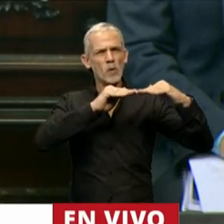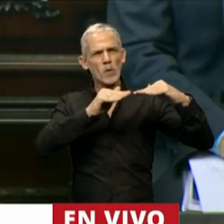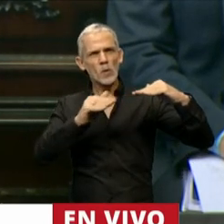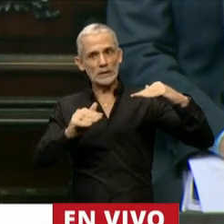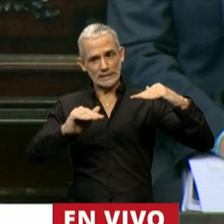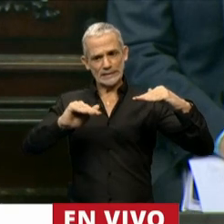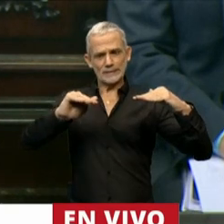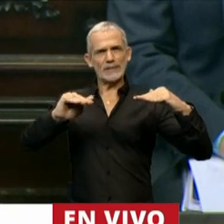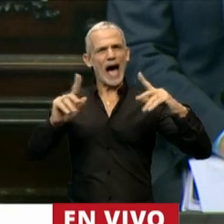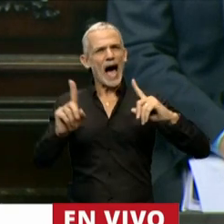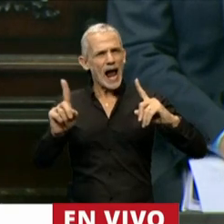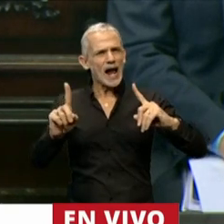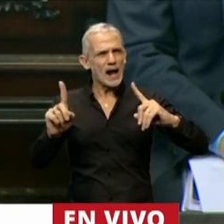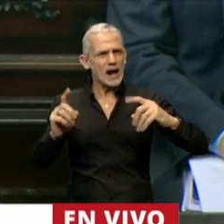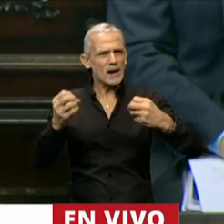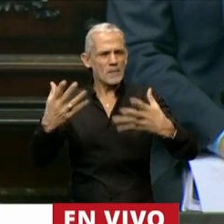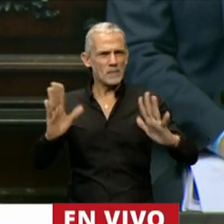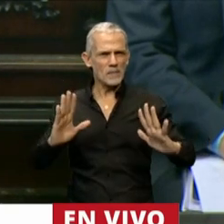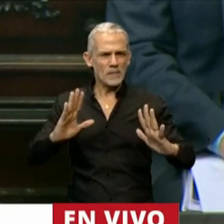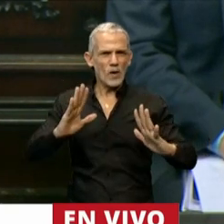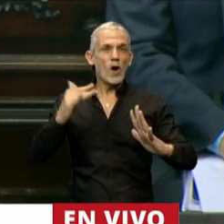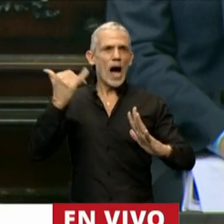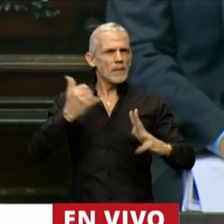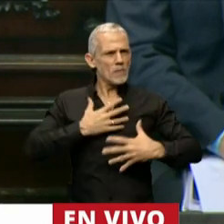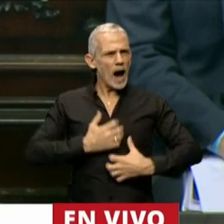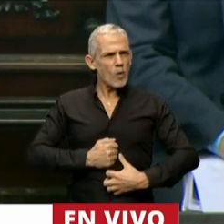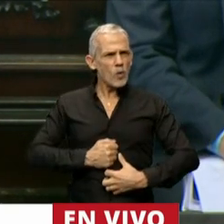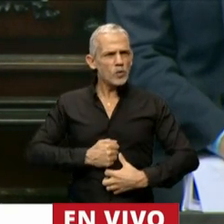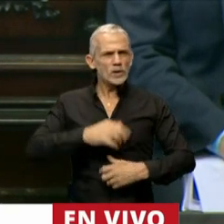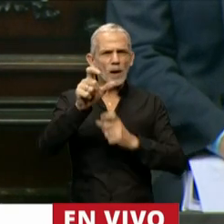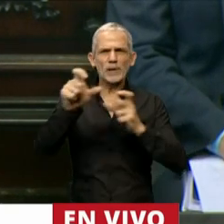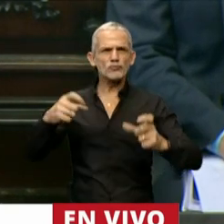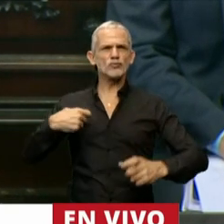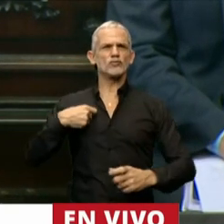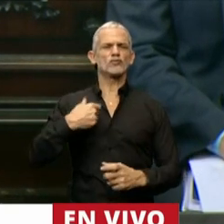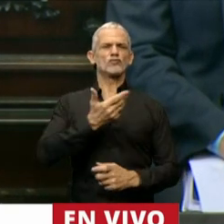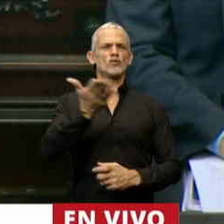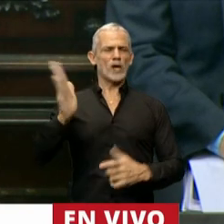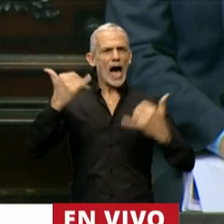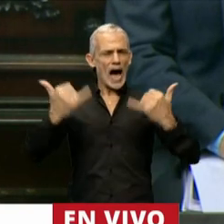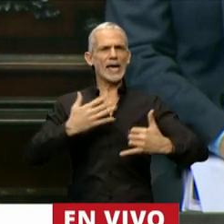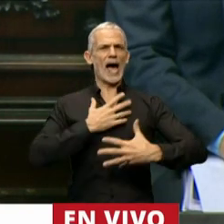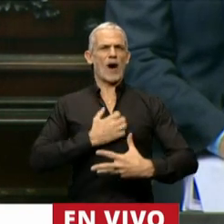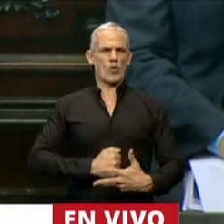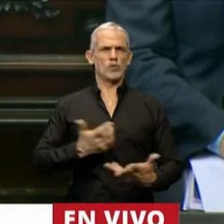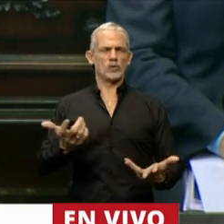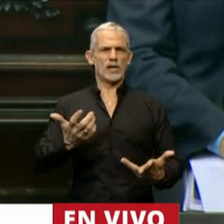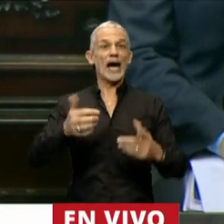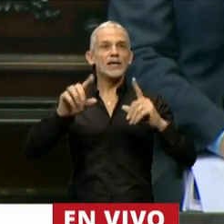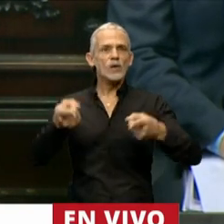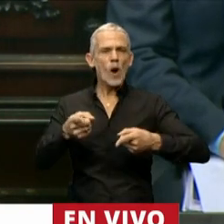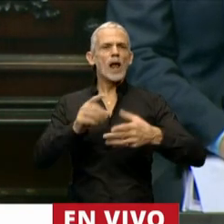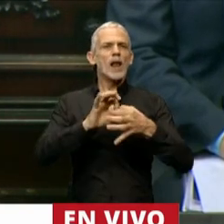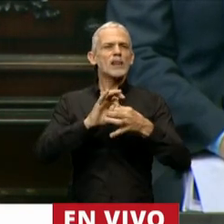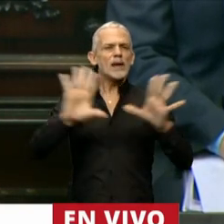de que existía mucha angustia en nuestra sociedad, la resolución democrática y la